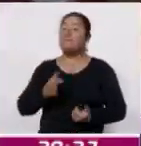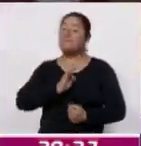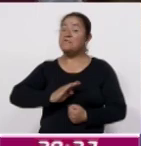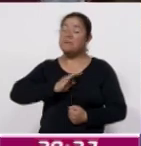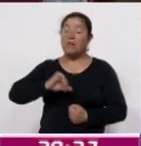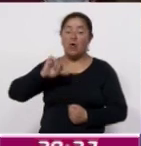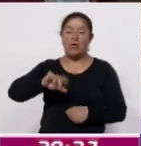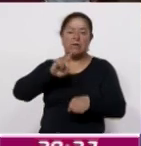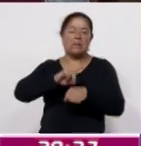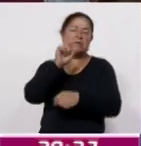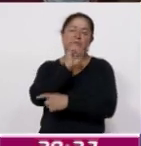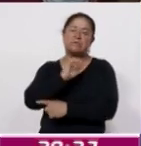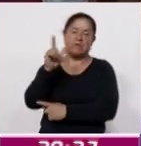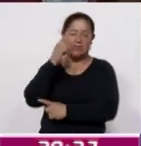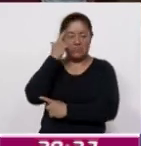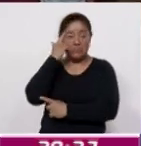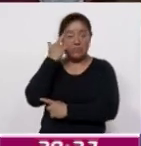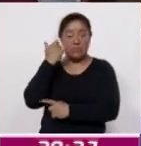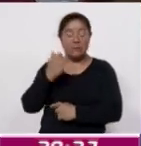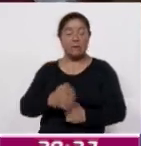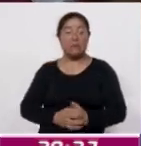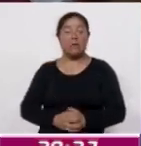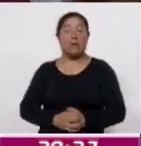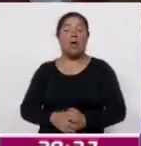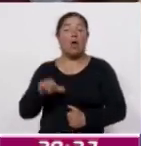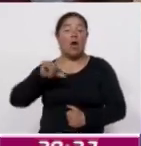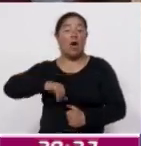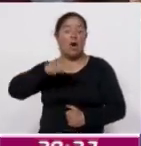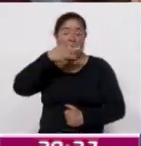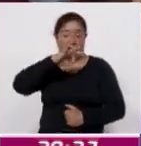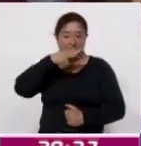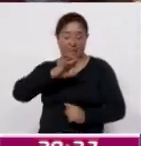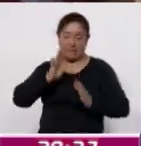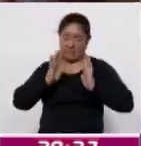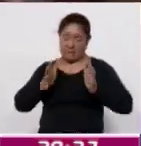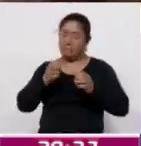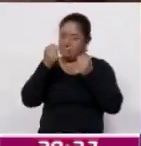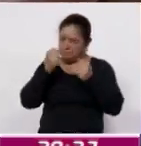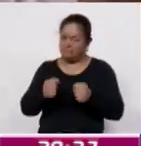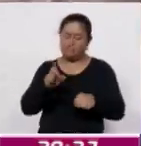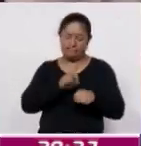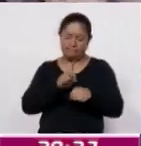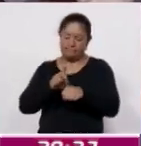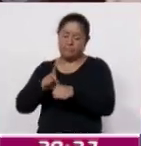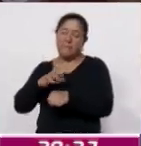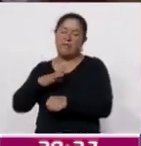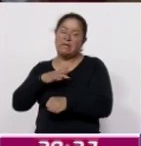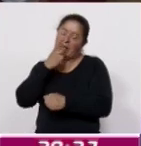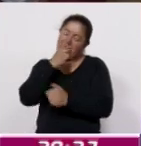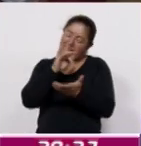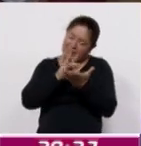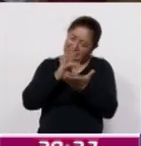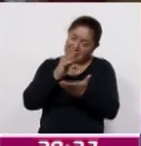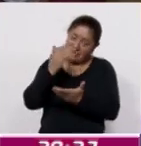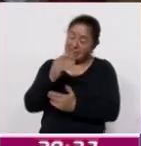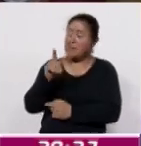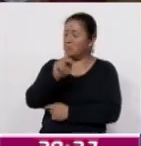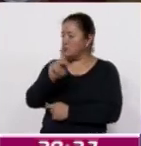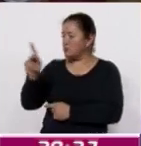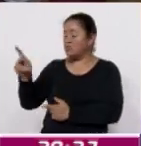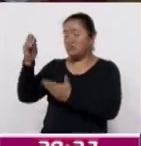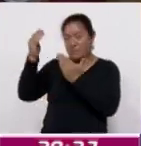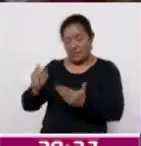este día tan especial. Hoy lo celebramos, pero sin duda todos los días tenemos que estar agradecidos por su presencia,